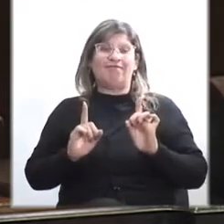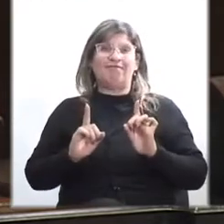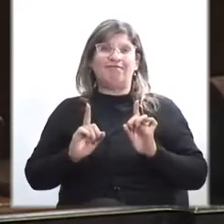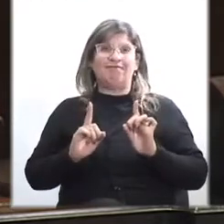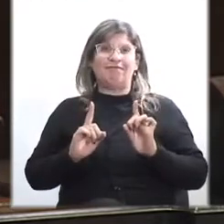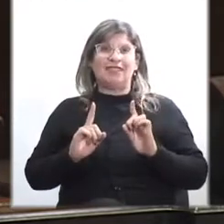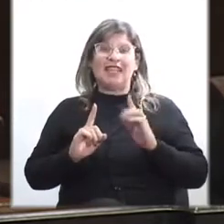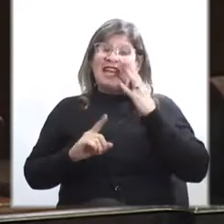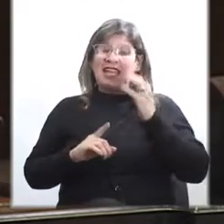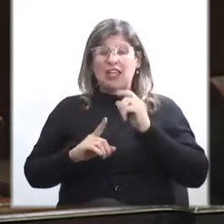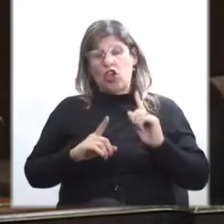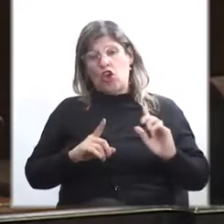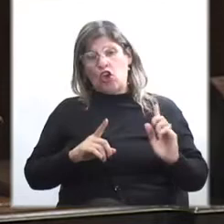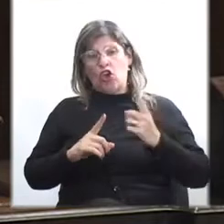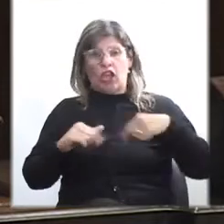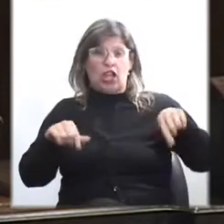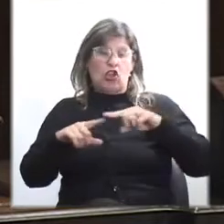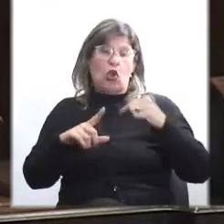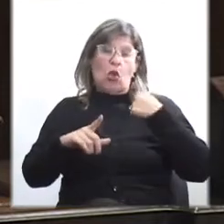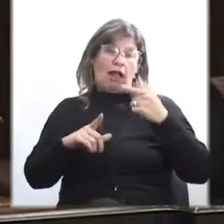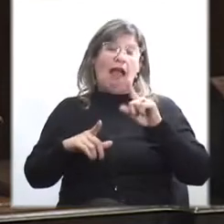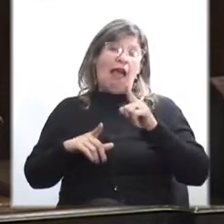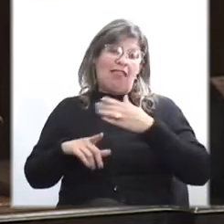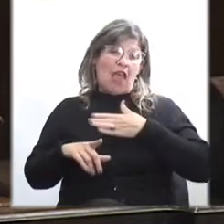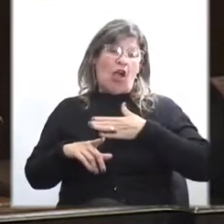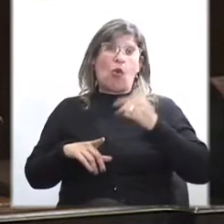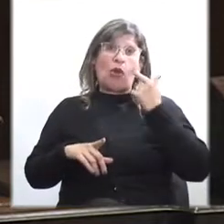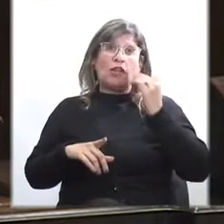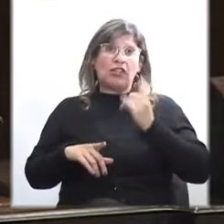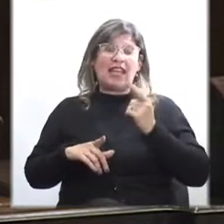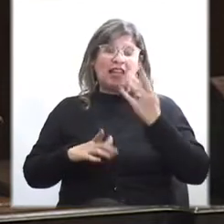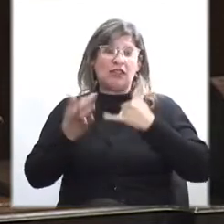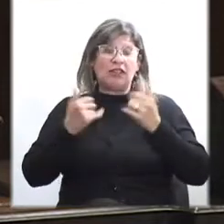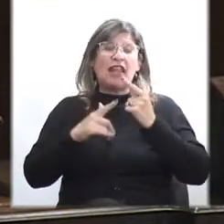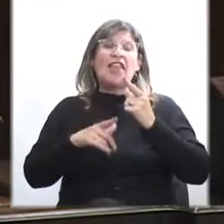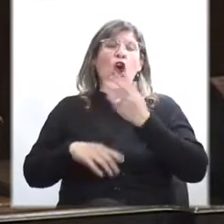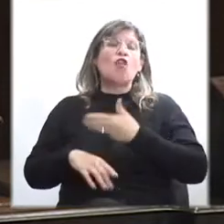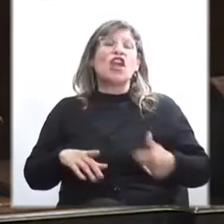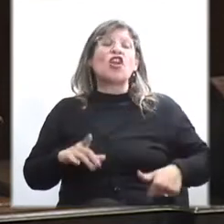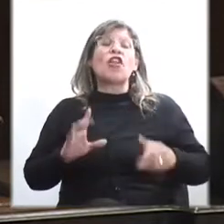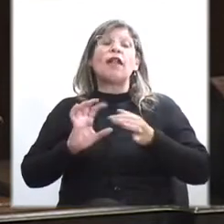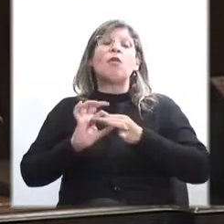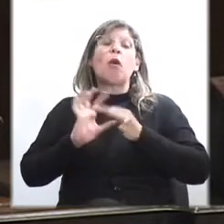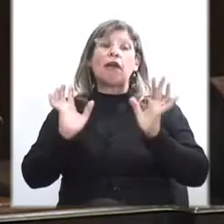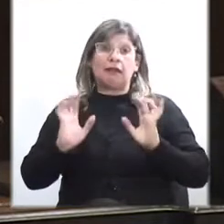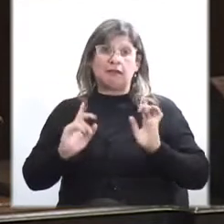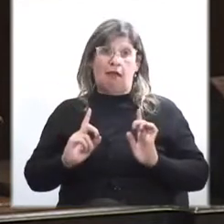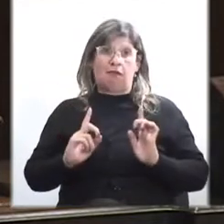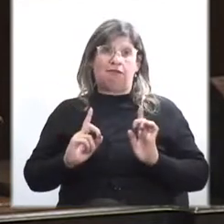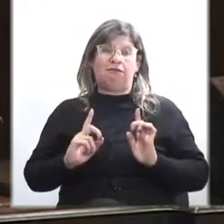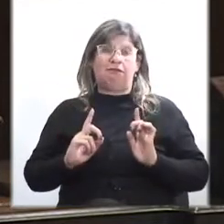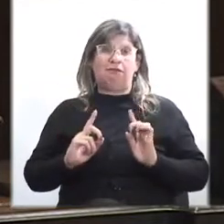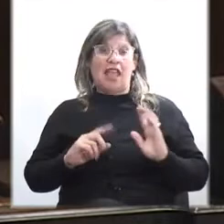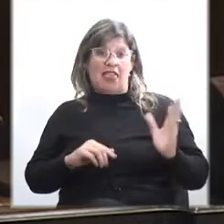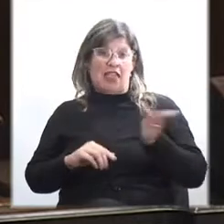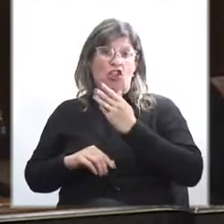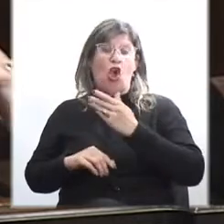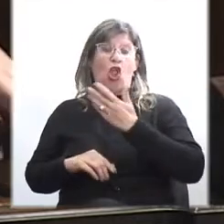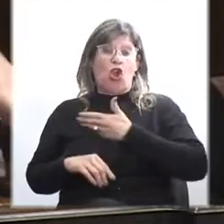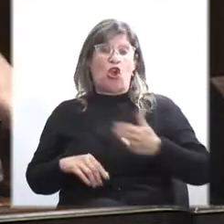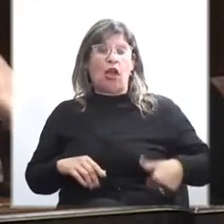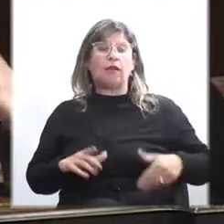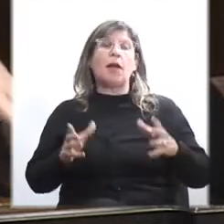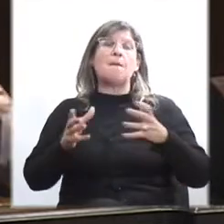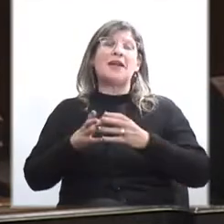Creo que todos coincidimos acá que esos archivos tienen información de los gobiernos de la democracia y de todos los gobiernos.